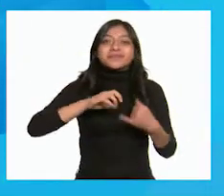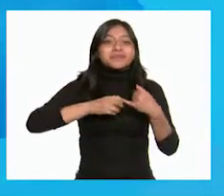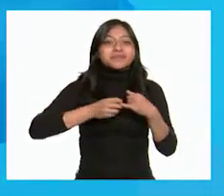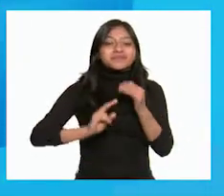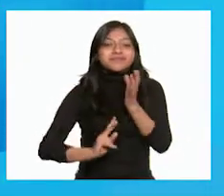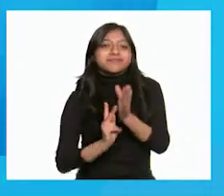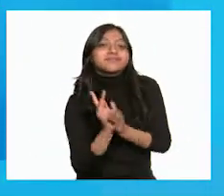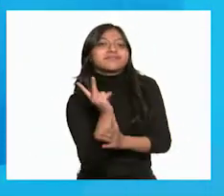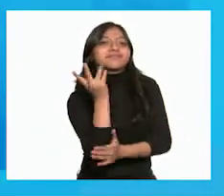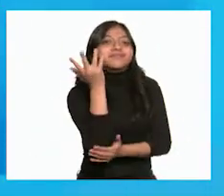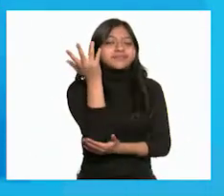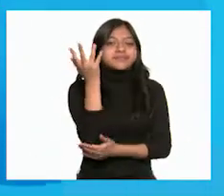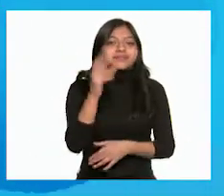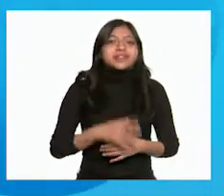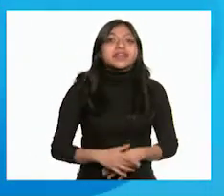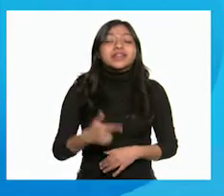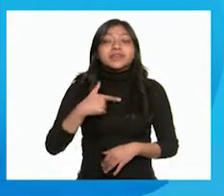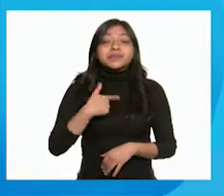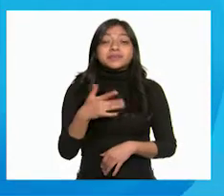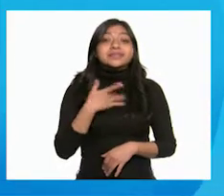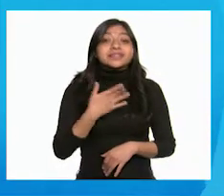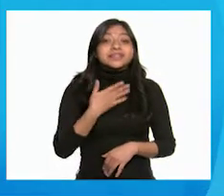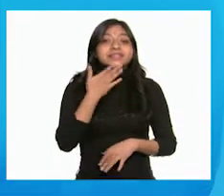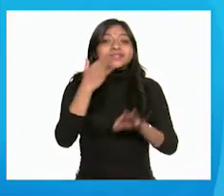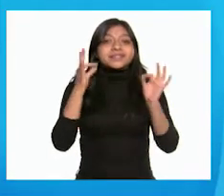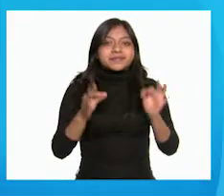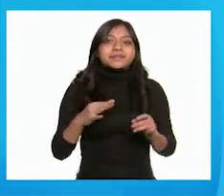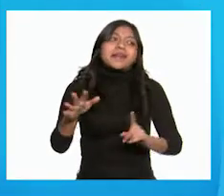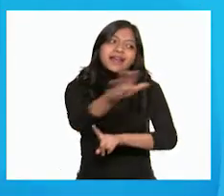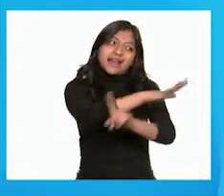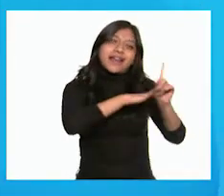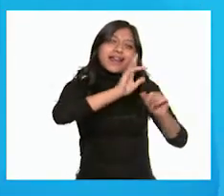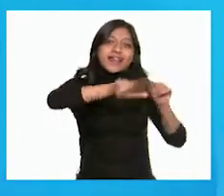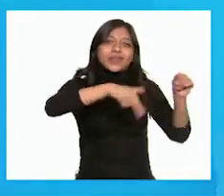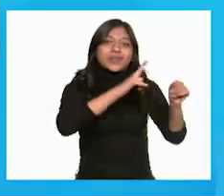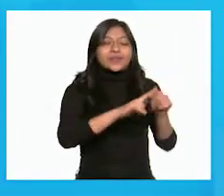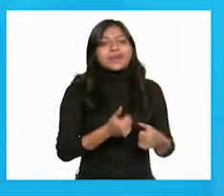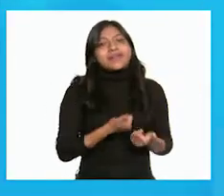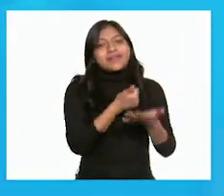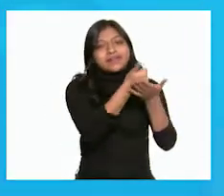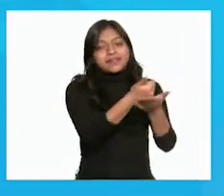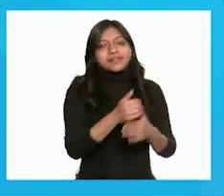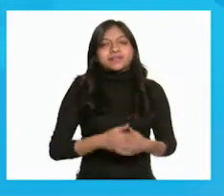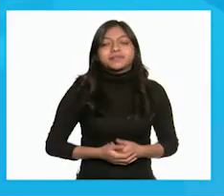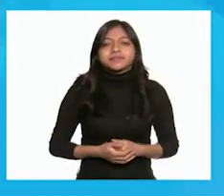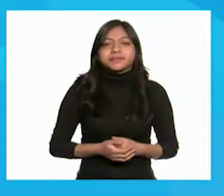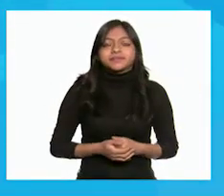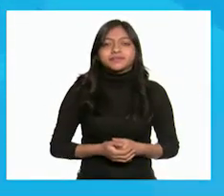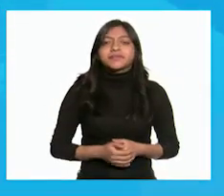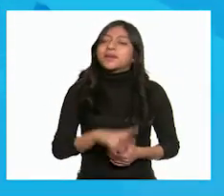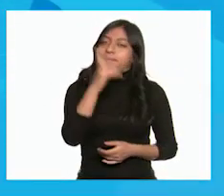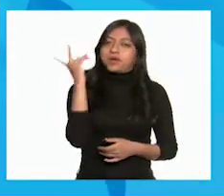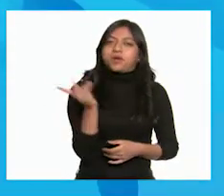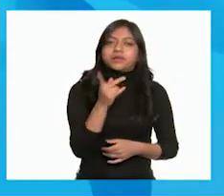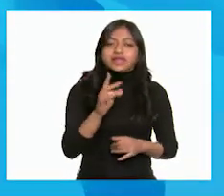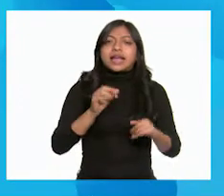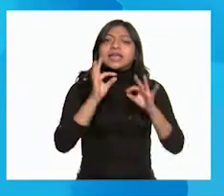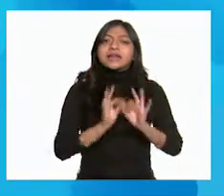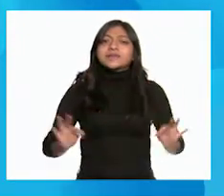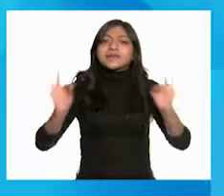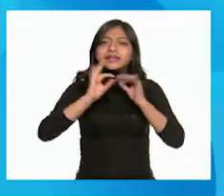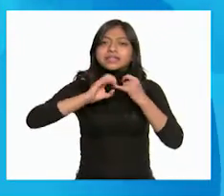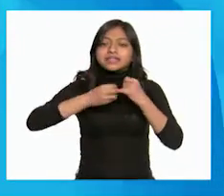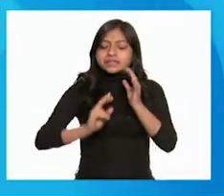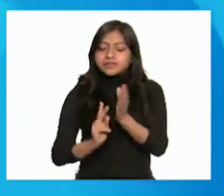árbol. Me sentí bien porque llegamos a la naturaleza. ¿Por qué crees que es importante sembrar árboles?